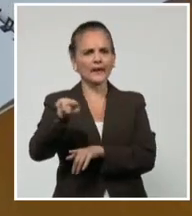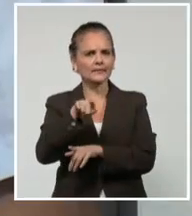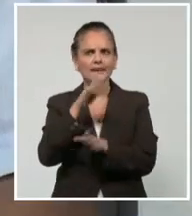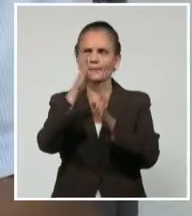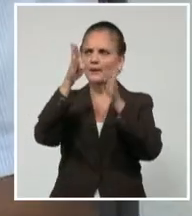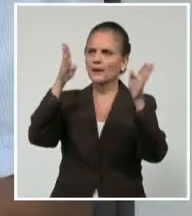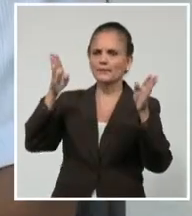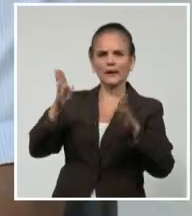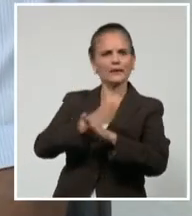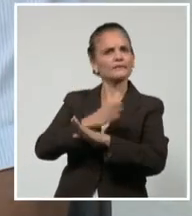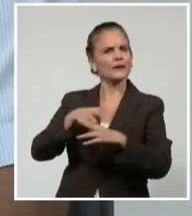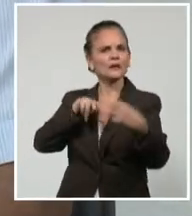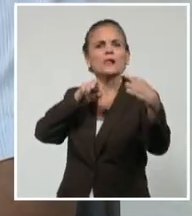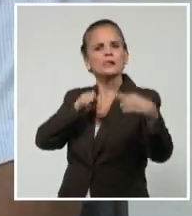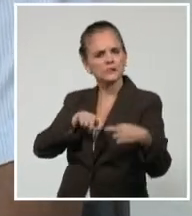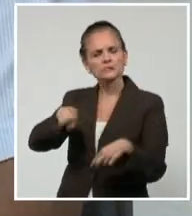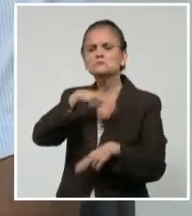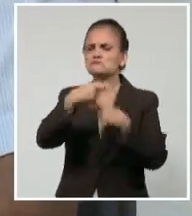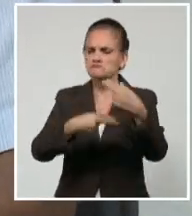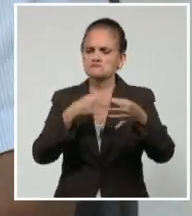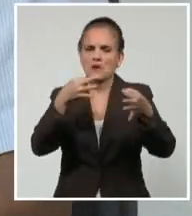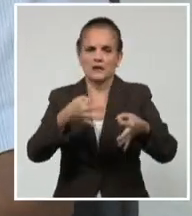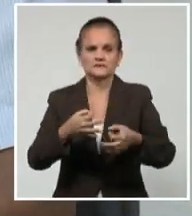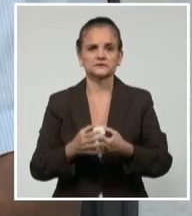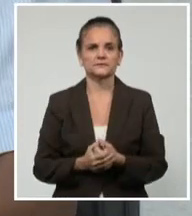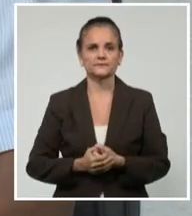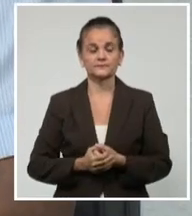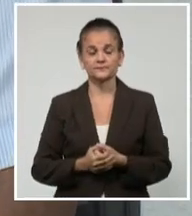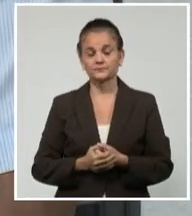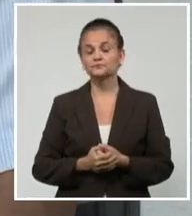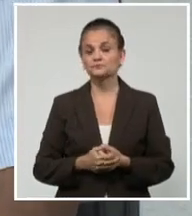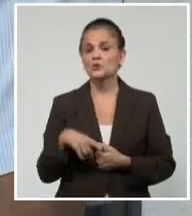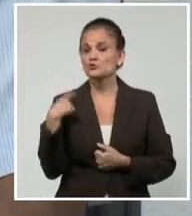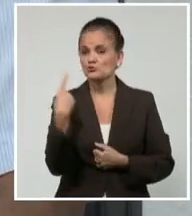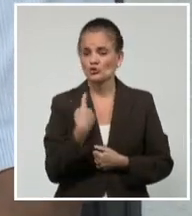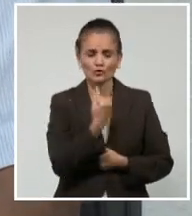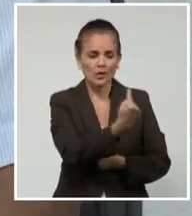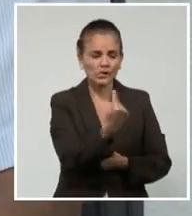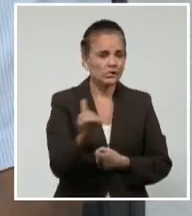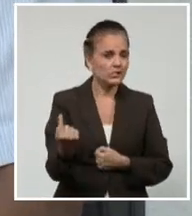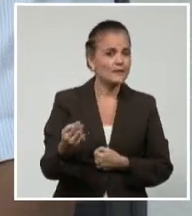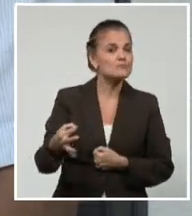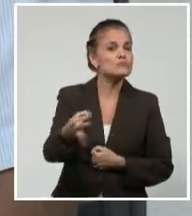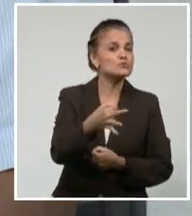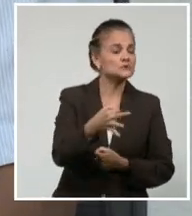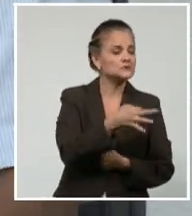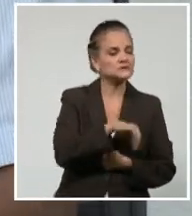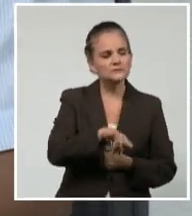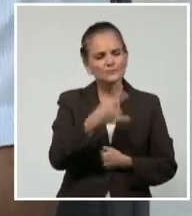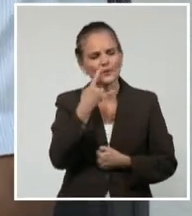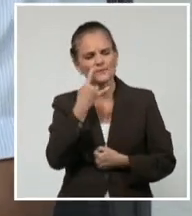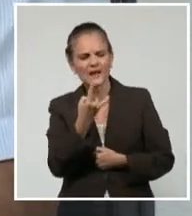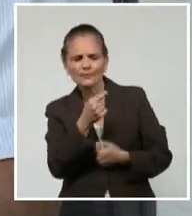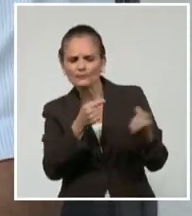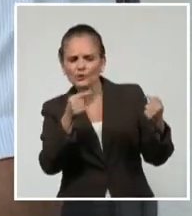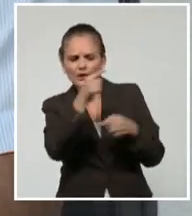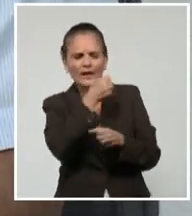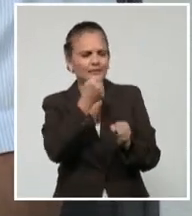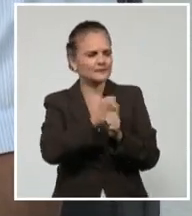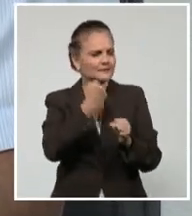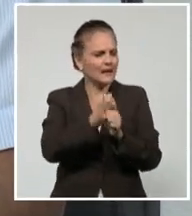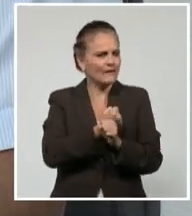despachos. La secretaria y nosotros estamos evaluando en cada municipio un grupo de prioridad de trabajo que lo hacemos trimestralmente.